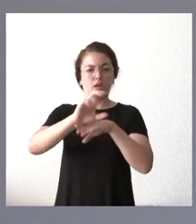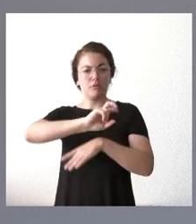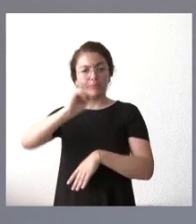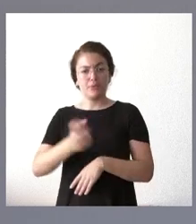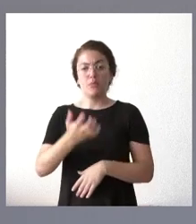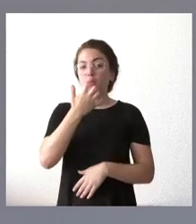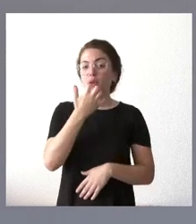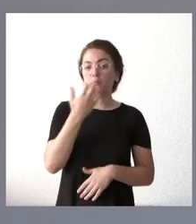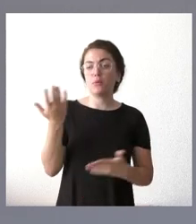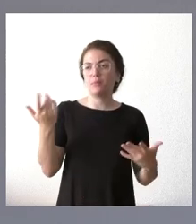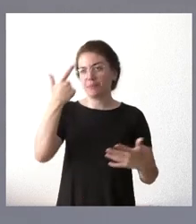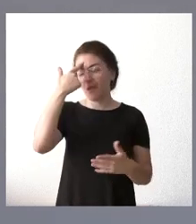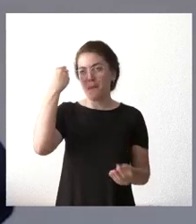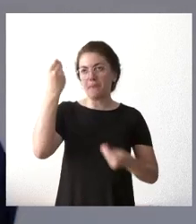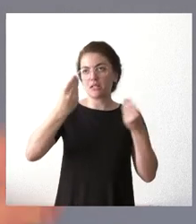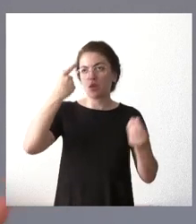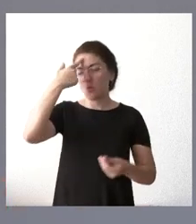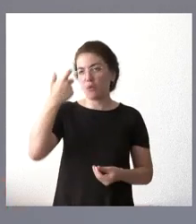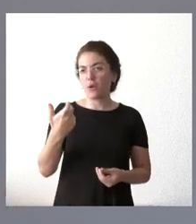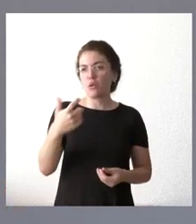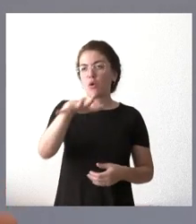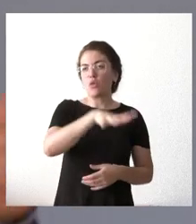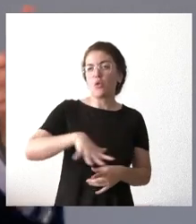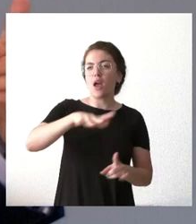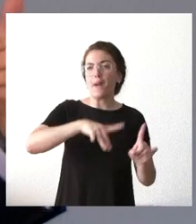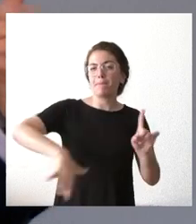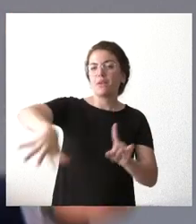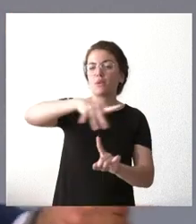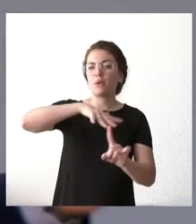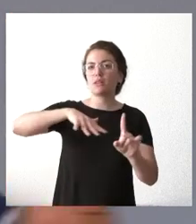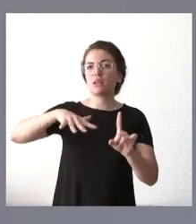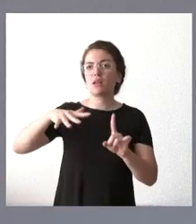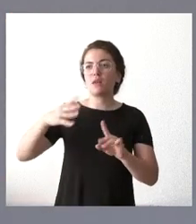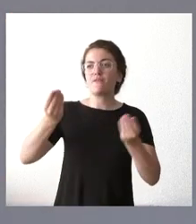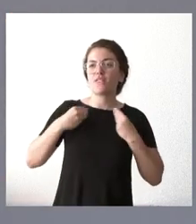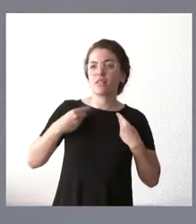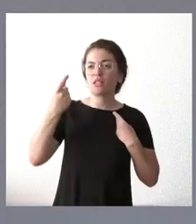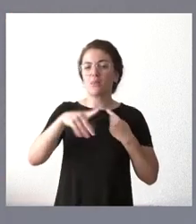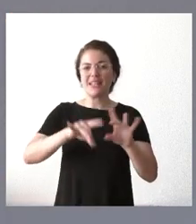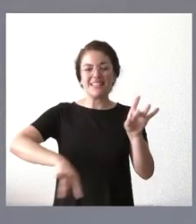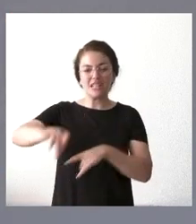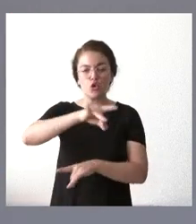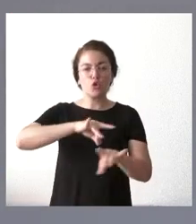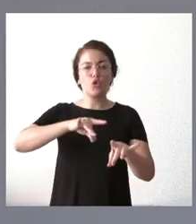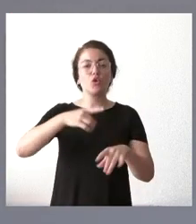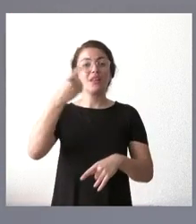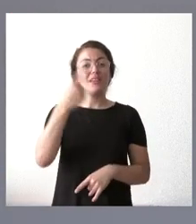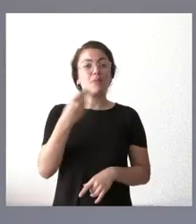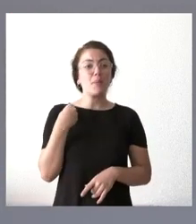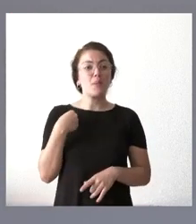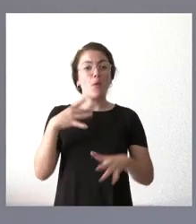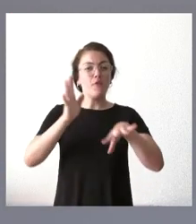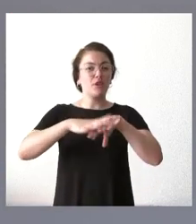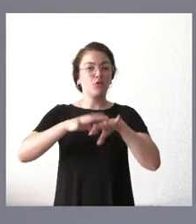Incluía, si de memoria, pensando en el ámbito de medio ambiente, vivienda y organización del territorio, en el ámbito de algunas infraestructuras de la